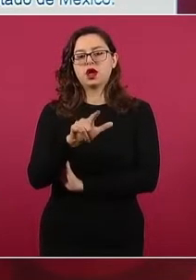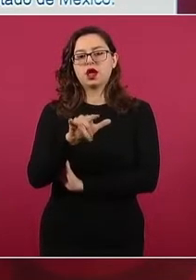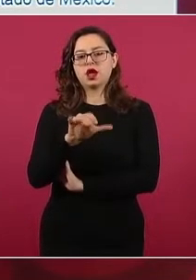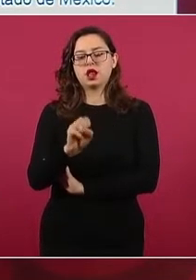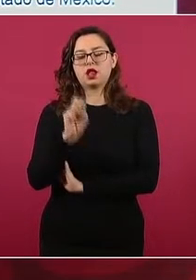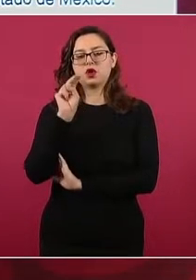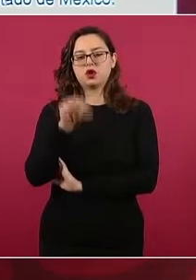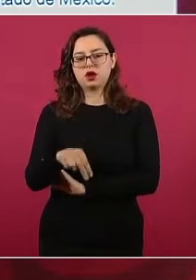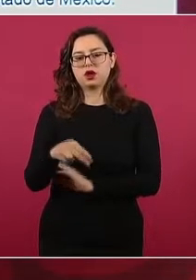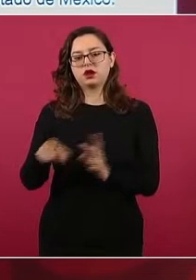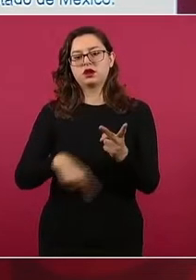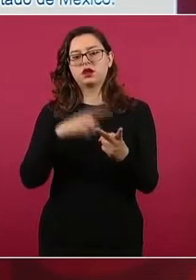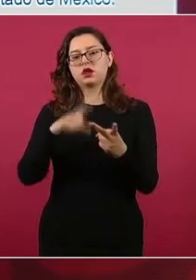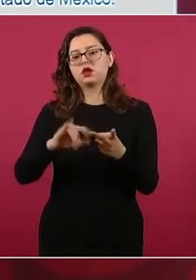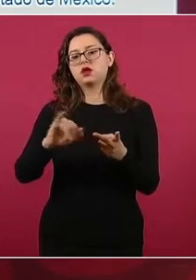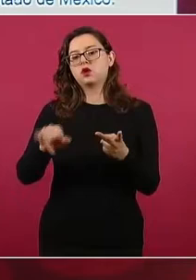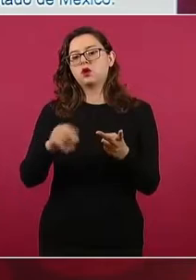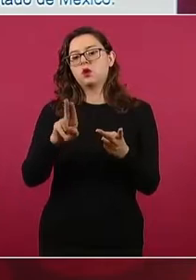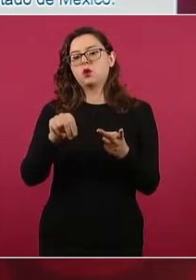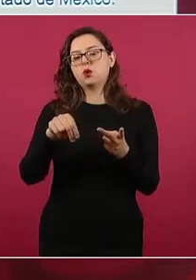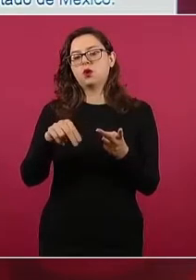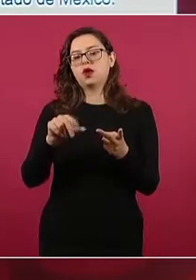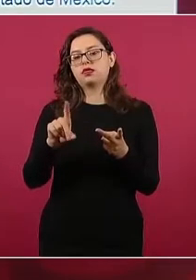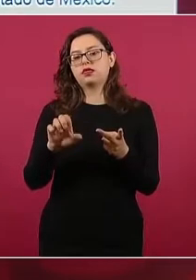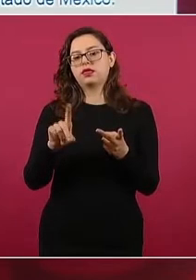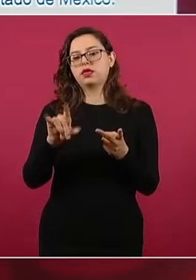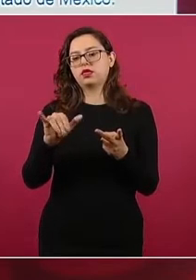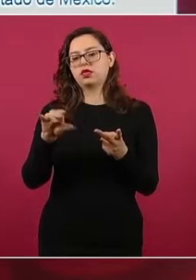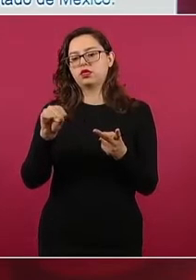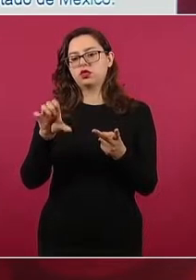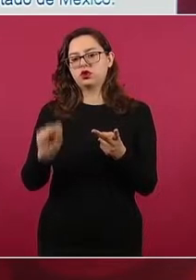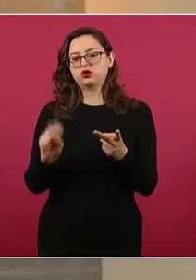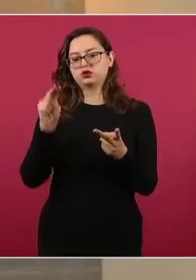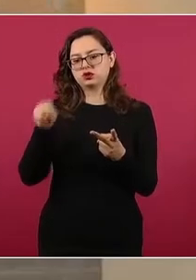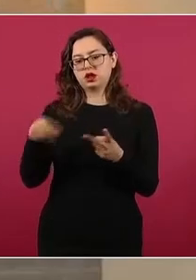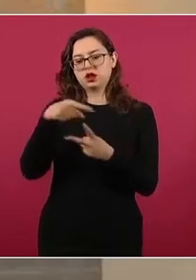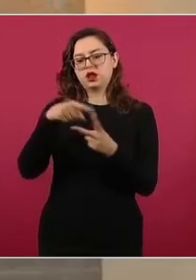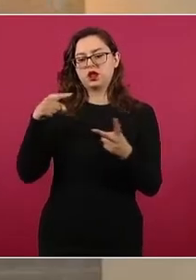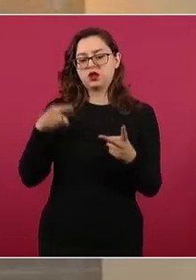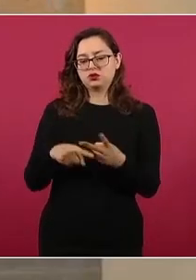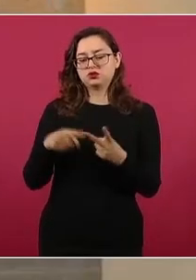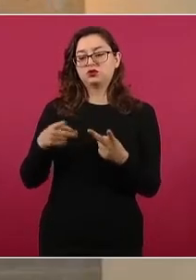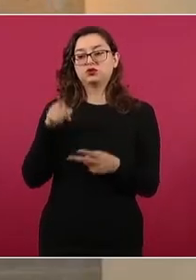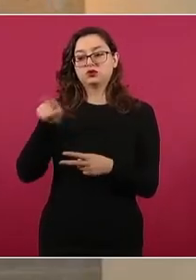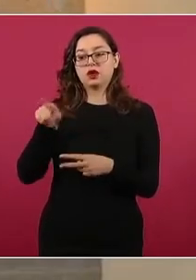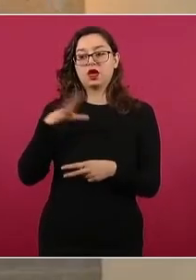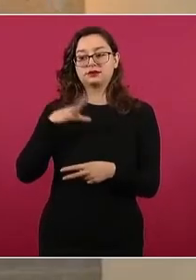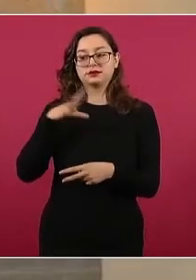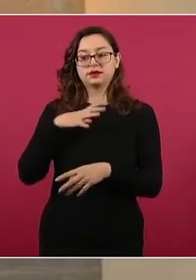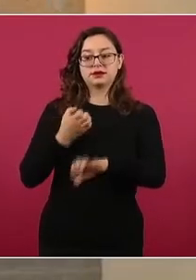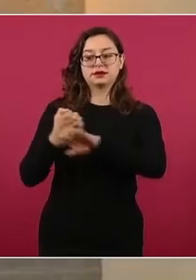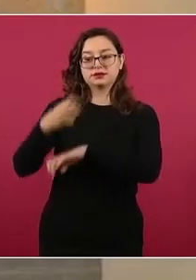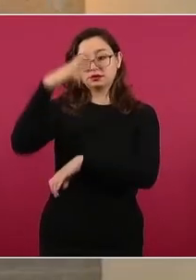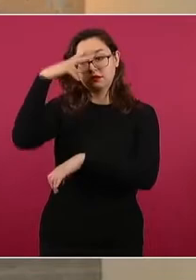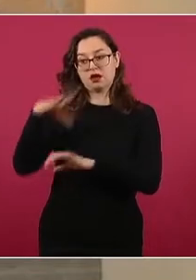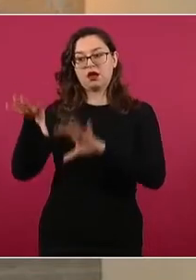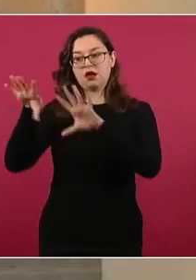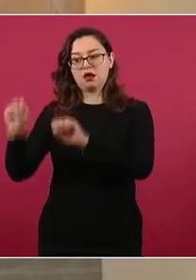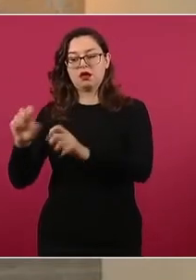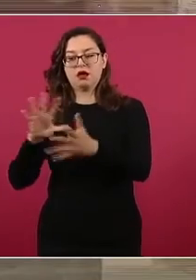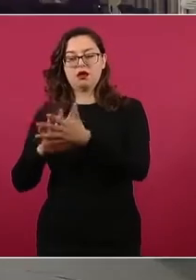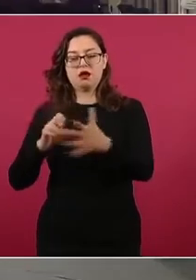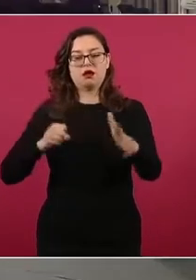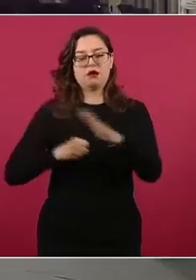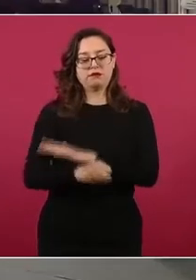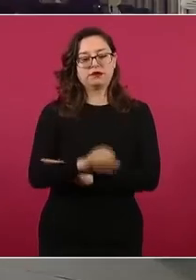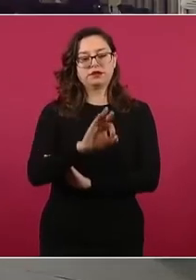Juan de Dios N., ambos en el Estado de México, quienes ya fueron puestos a disposición de la Fiscalía General de la República.